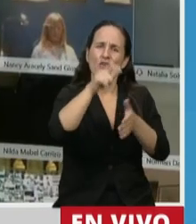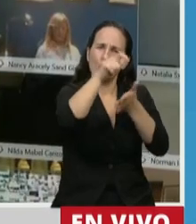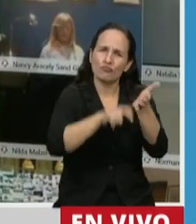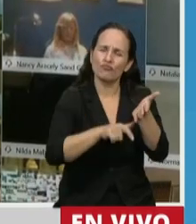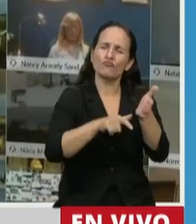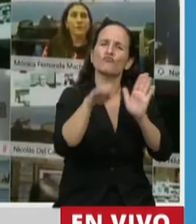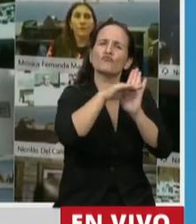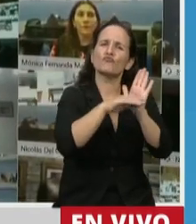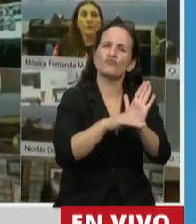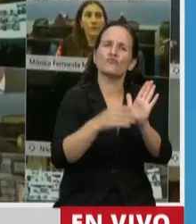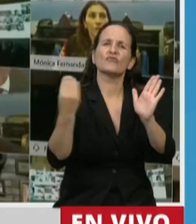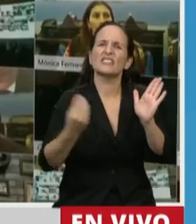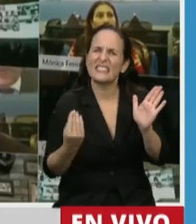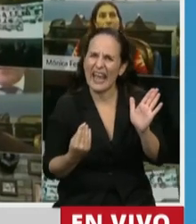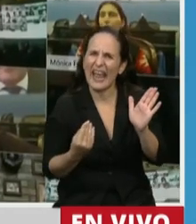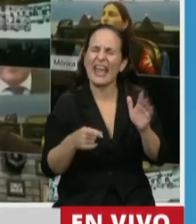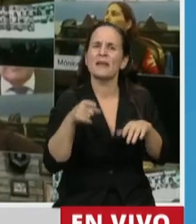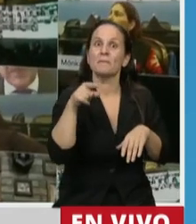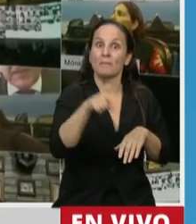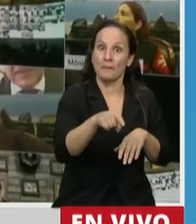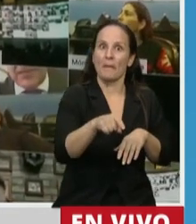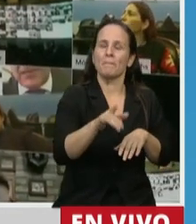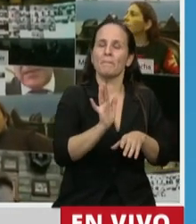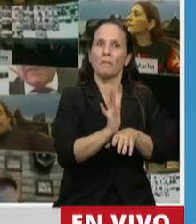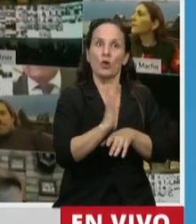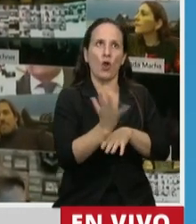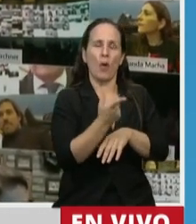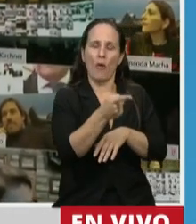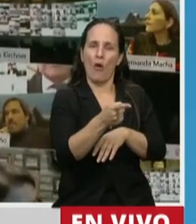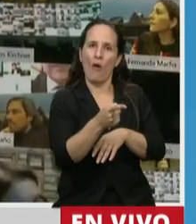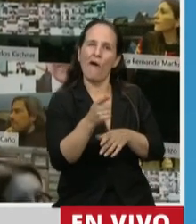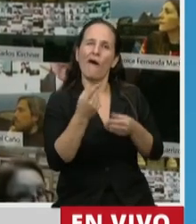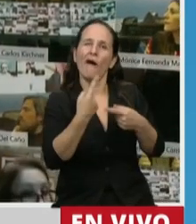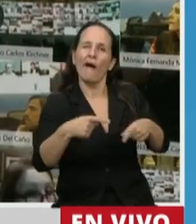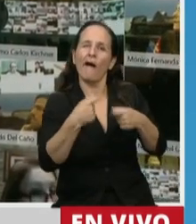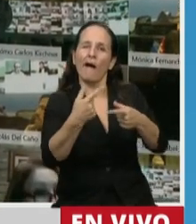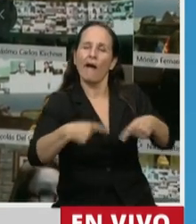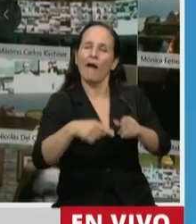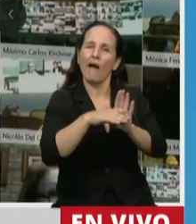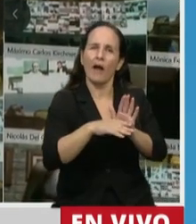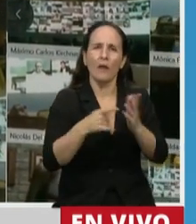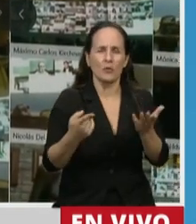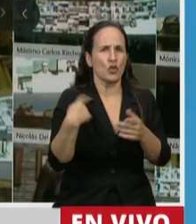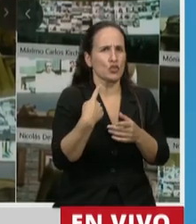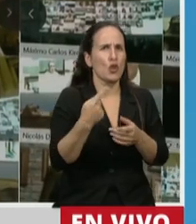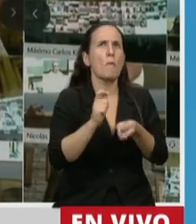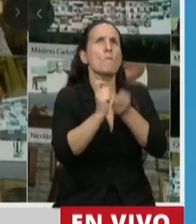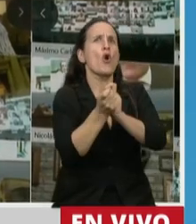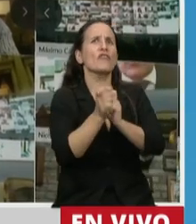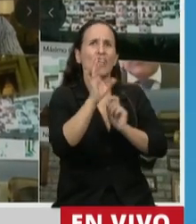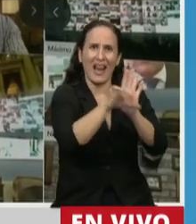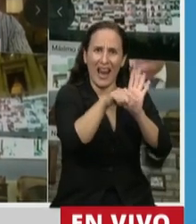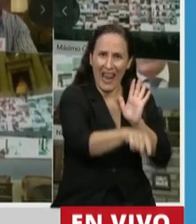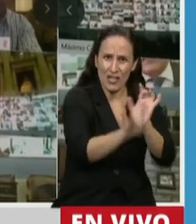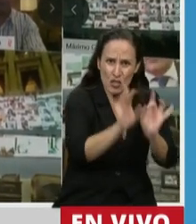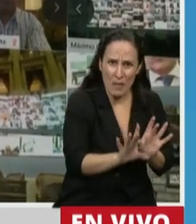facilite también la dispensa médica, que facilite también el archivo de la dispensa y por lo tanto no vamos a modificar solamente esta